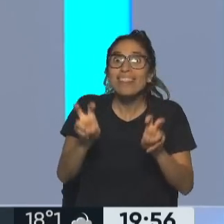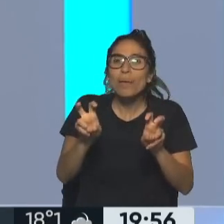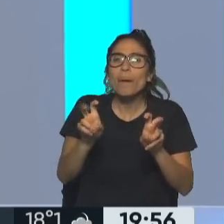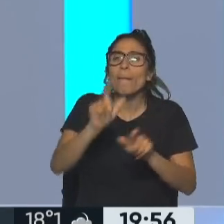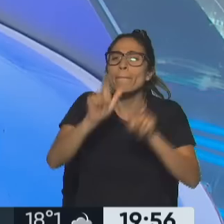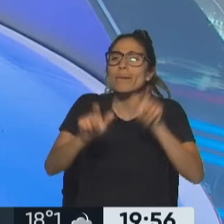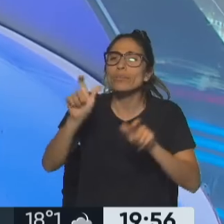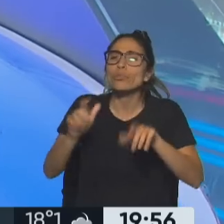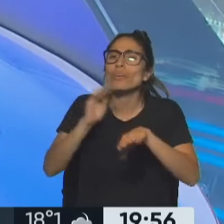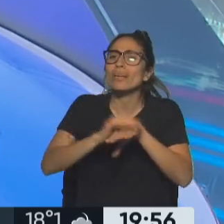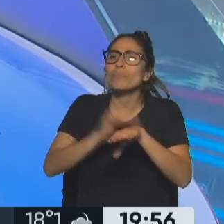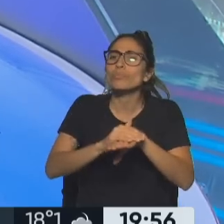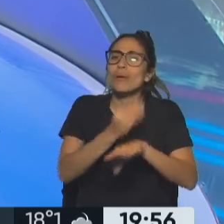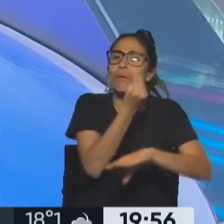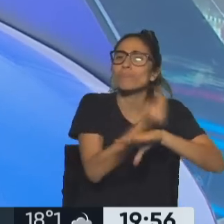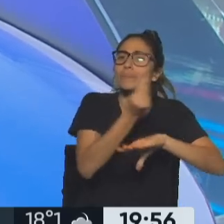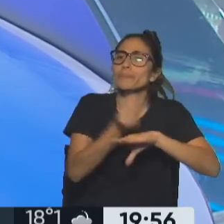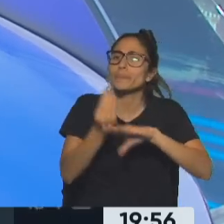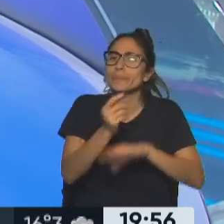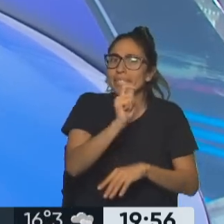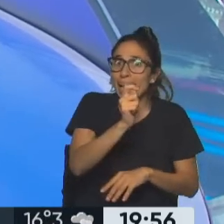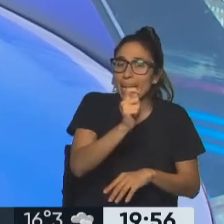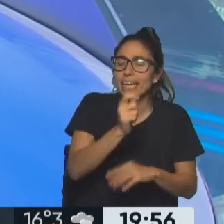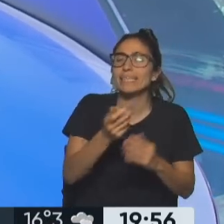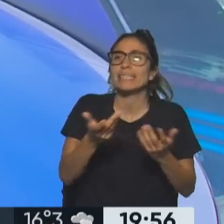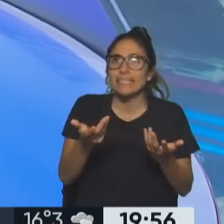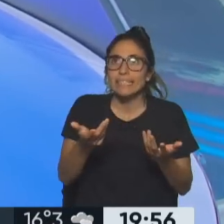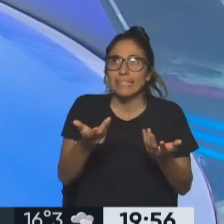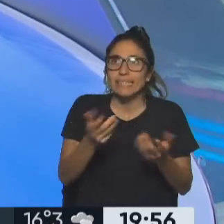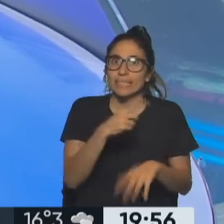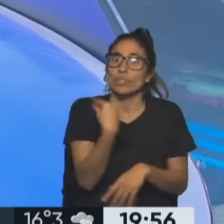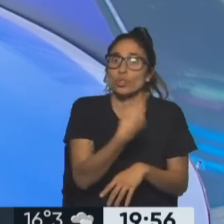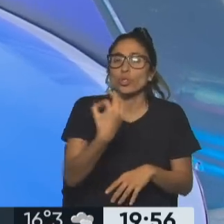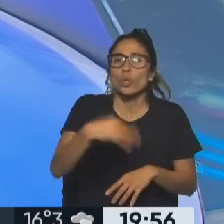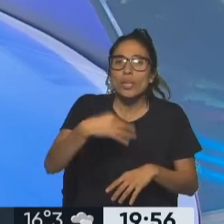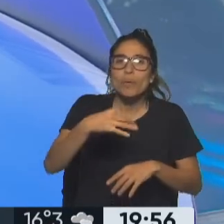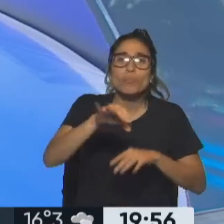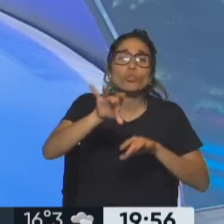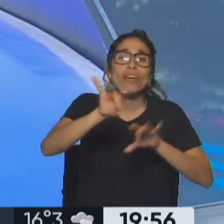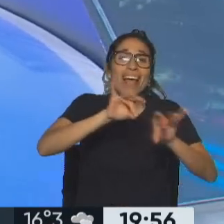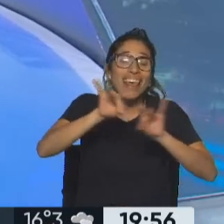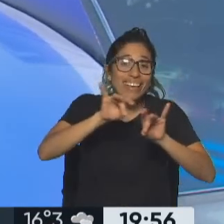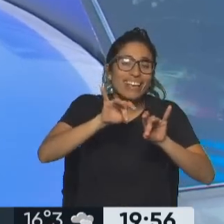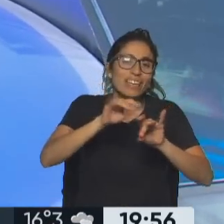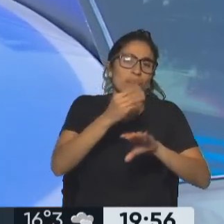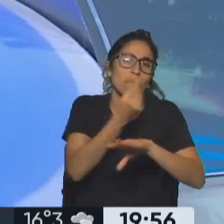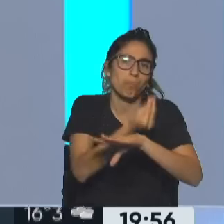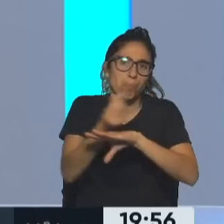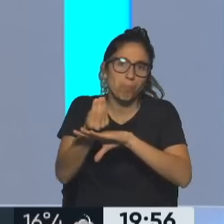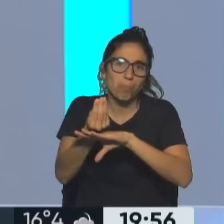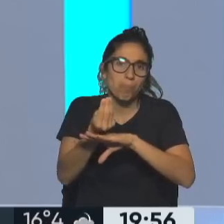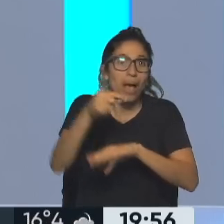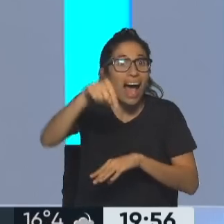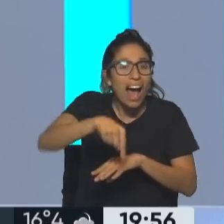encabezar ese proceso, no me cabe ninguna duda que con un programa muy claro, que defienda los intereses de la mayoría, va a